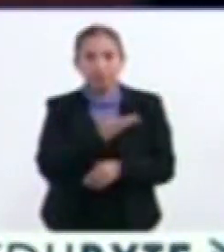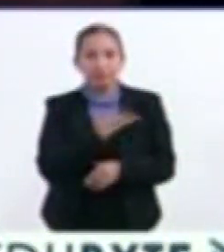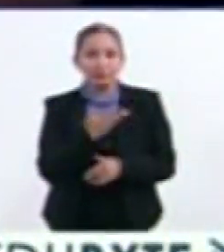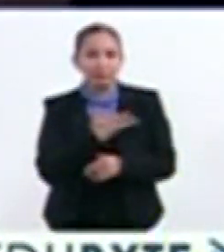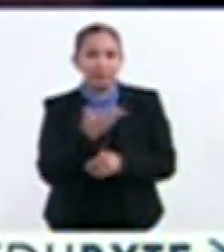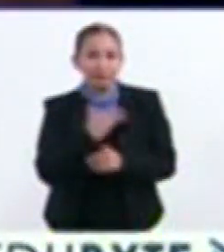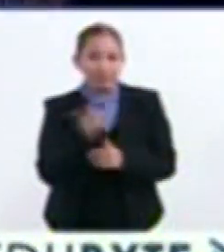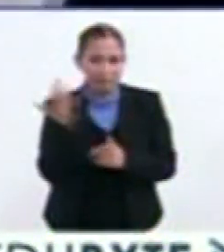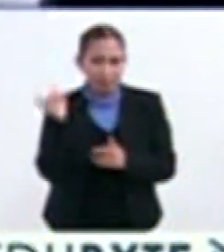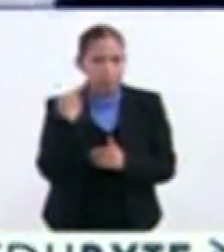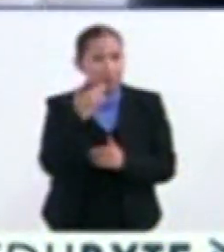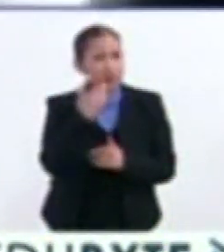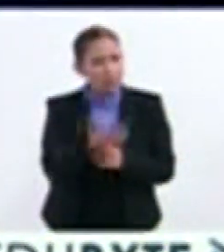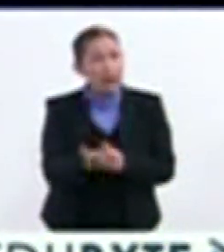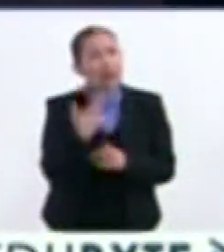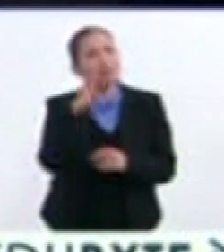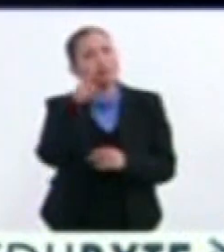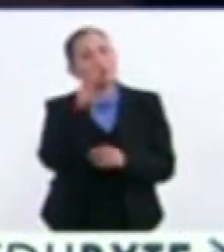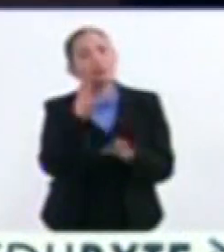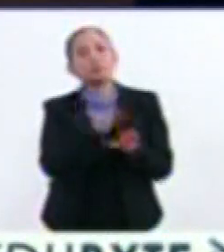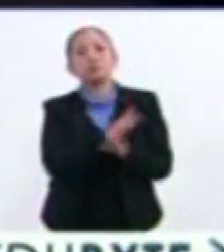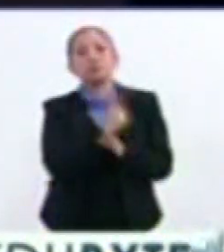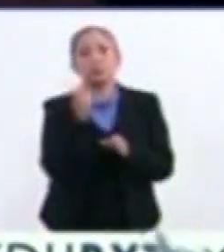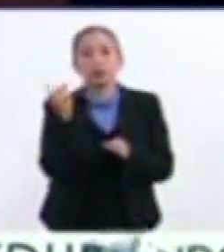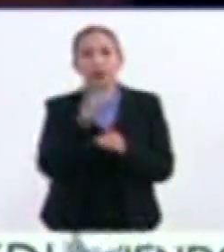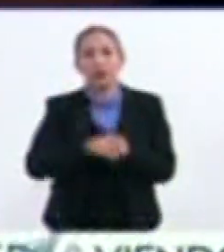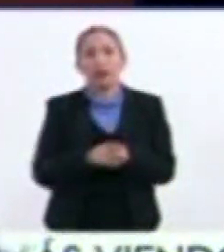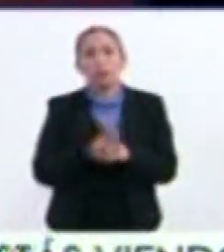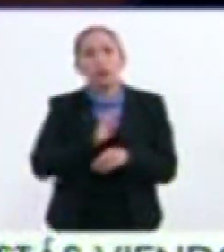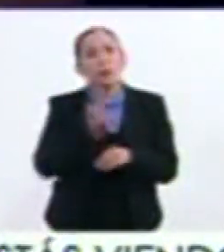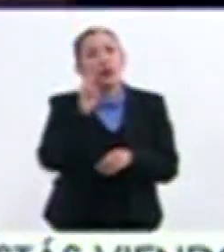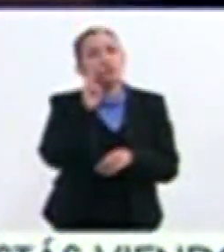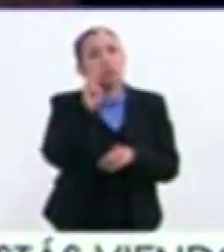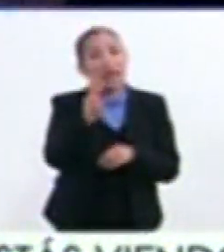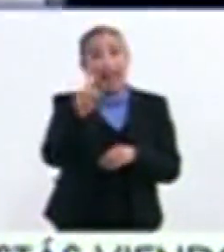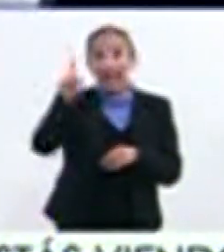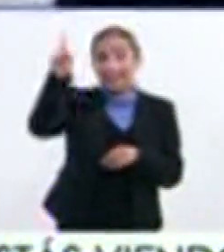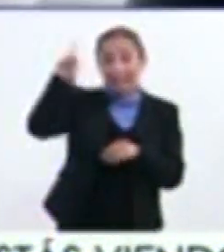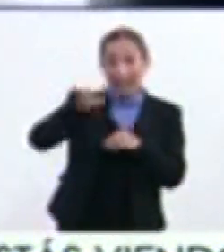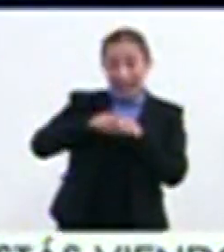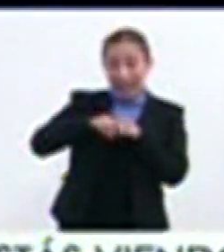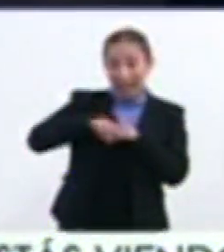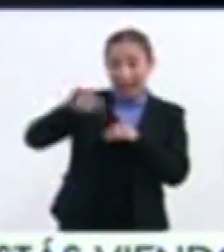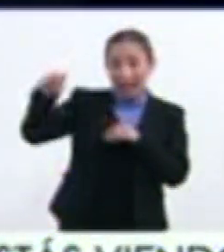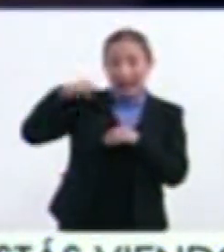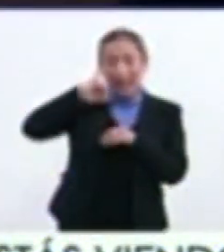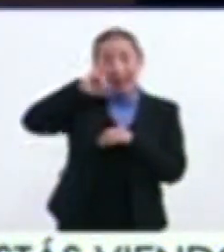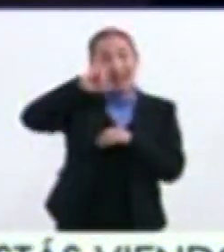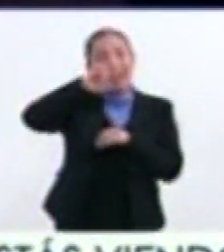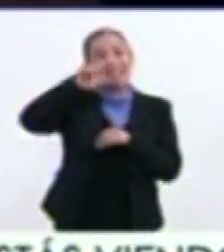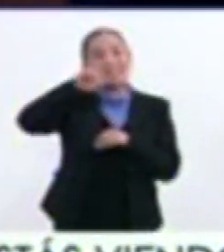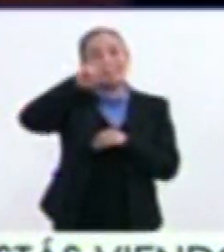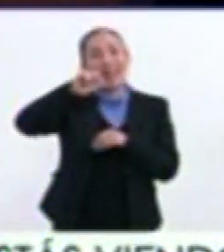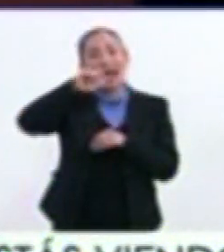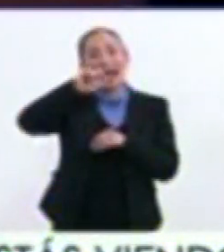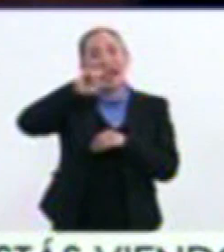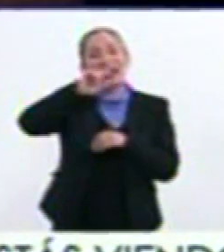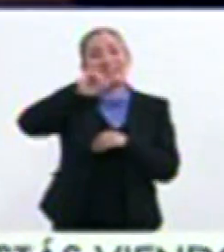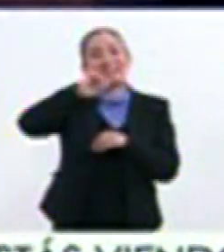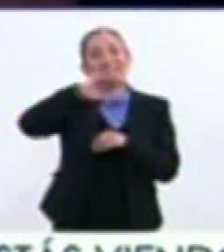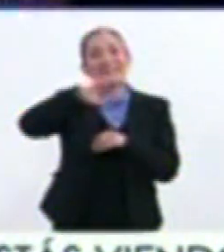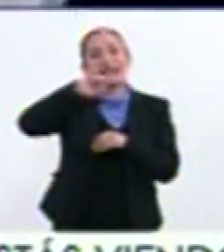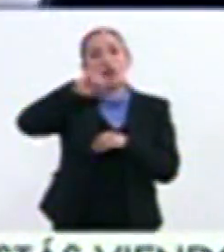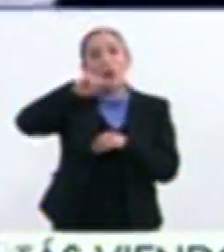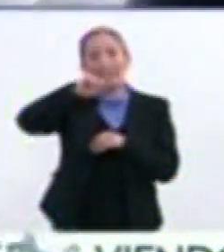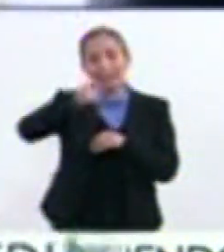muy buenos momentos Porque pudimos apreciar desde allá arriba El Ixtaxigüel y la Popocatépetl Esto